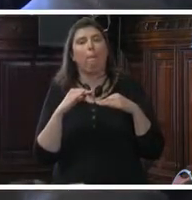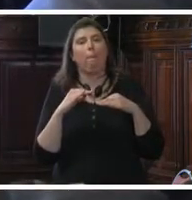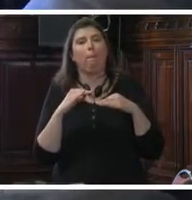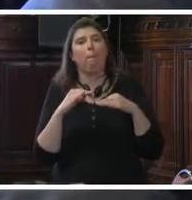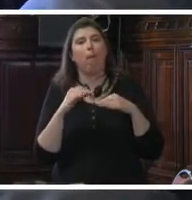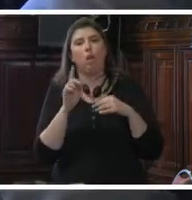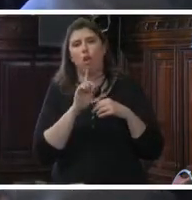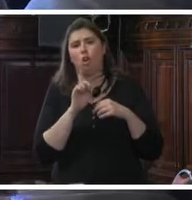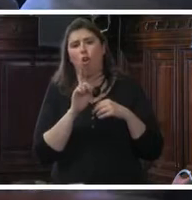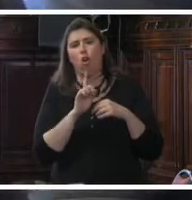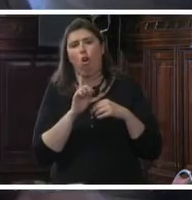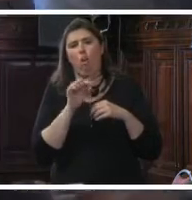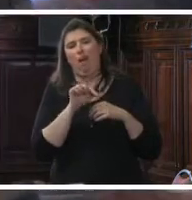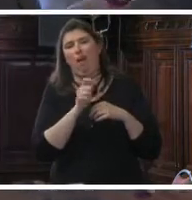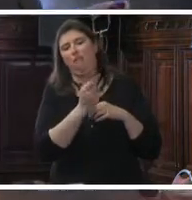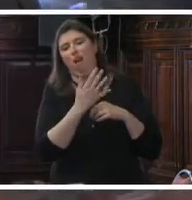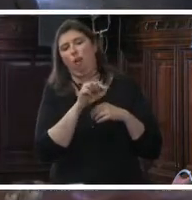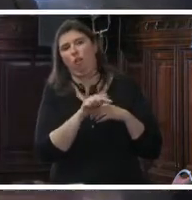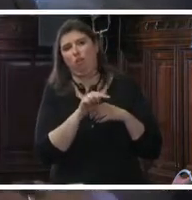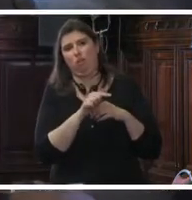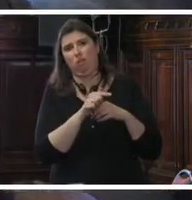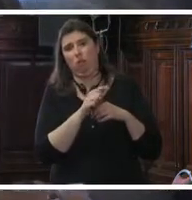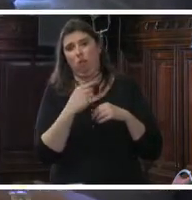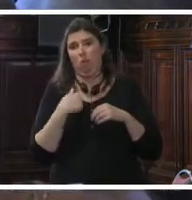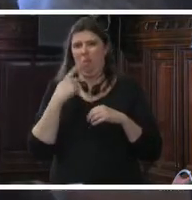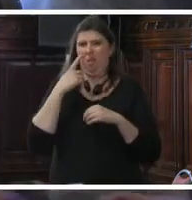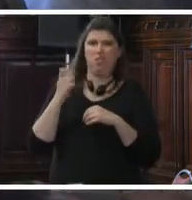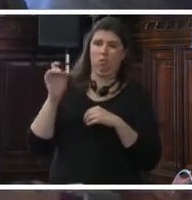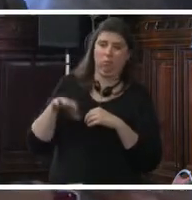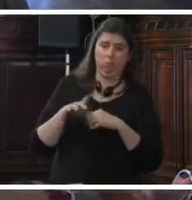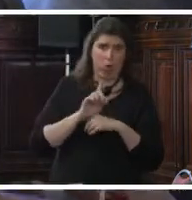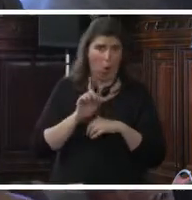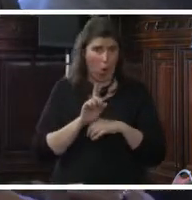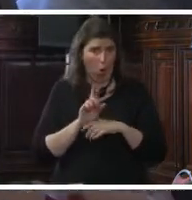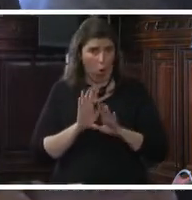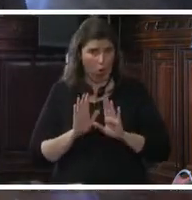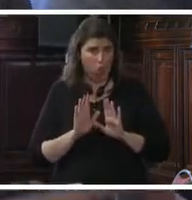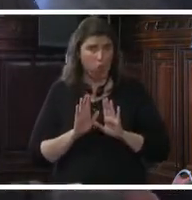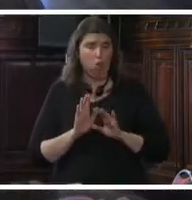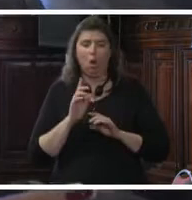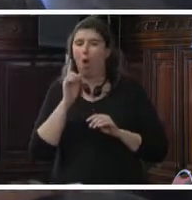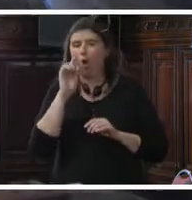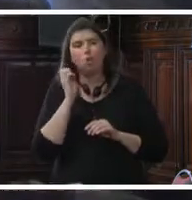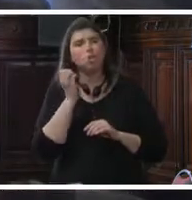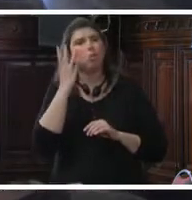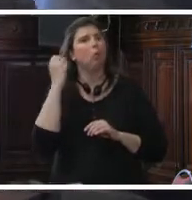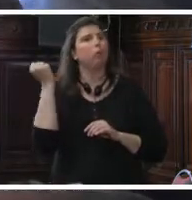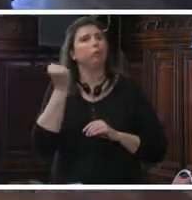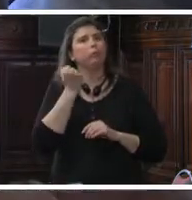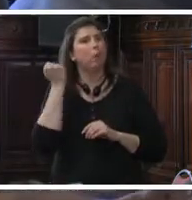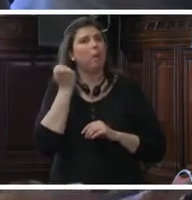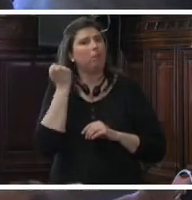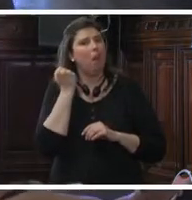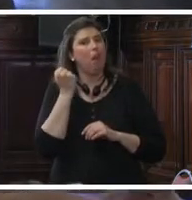más valor a esto que la prevención, para mí el concepto fundamental es